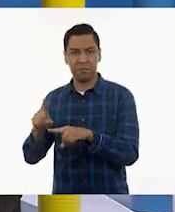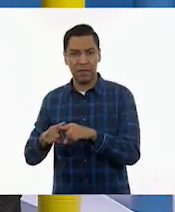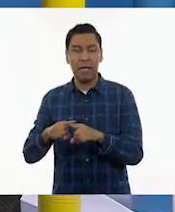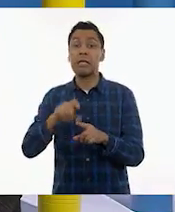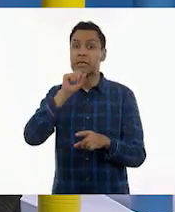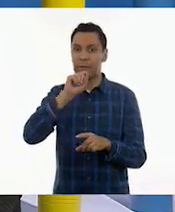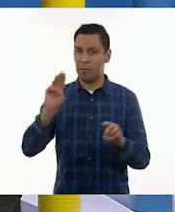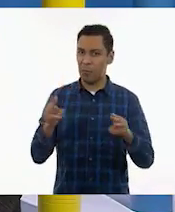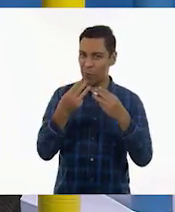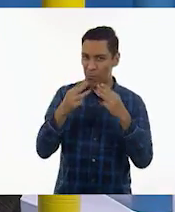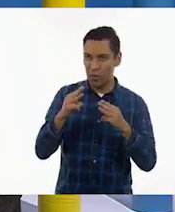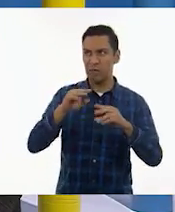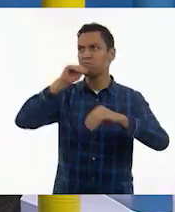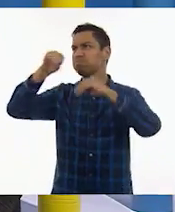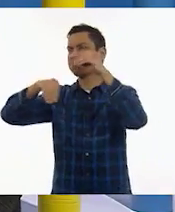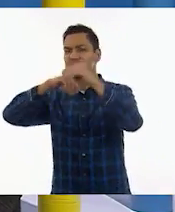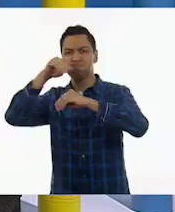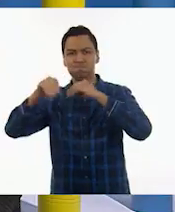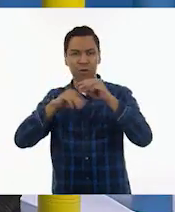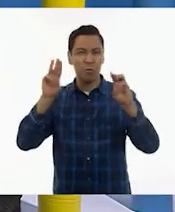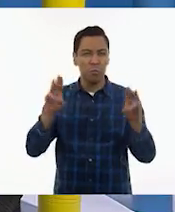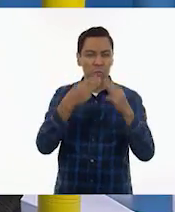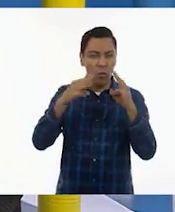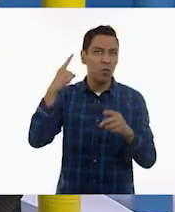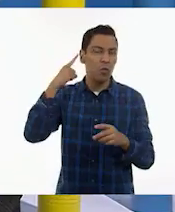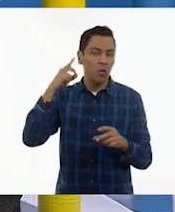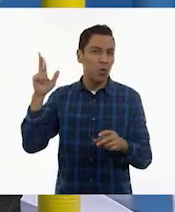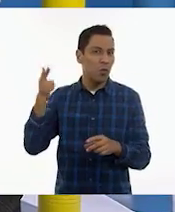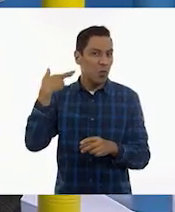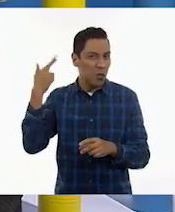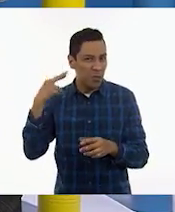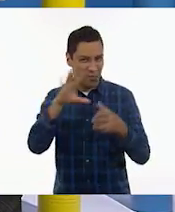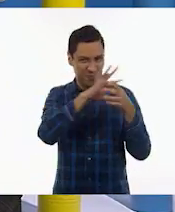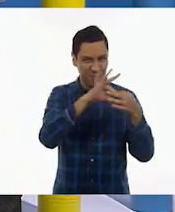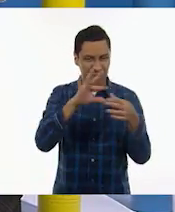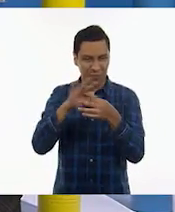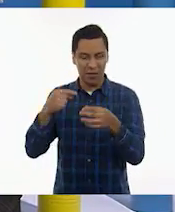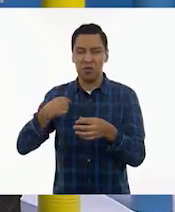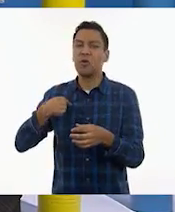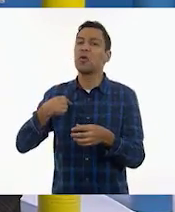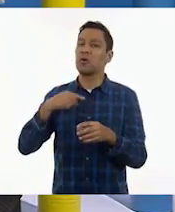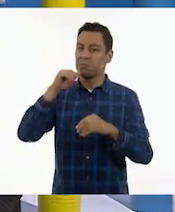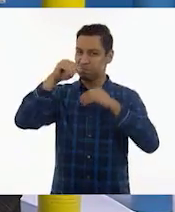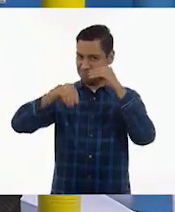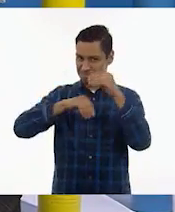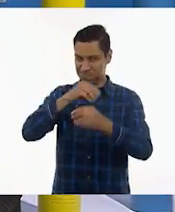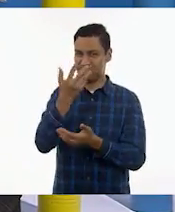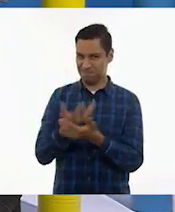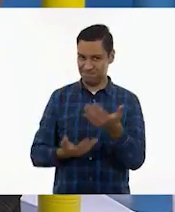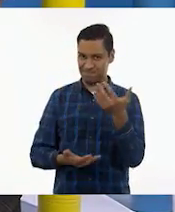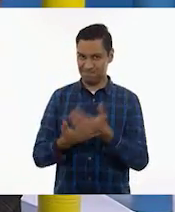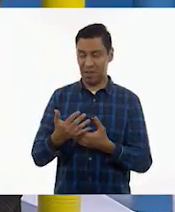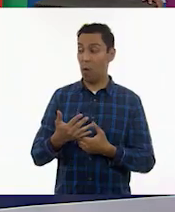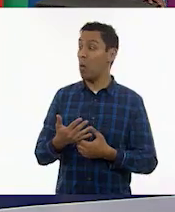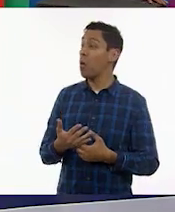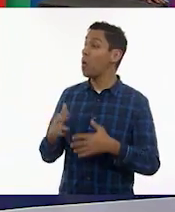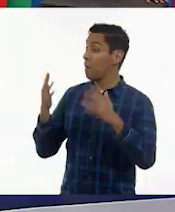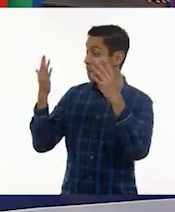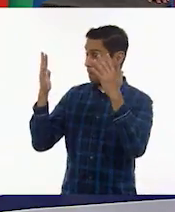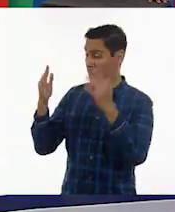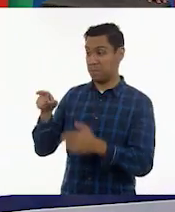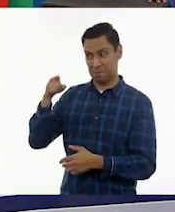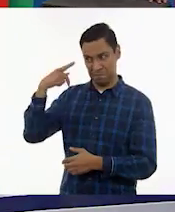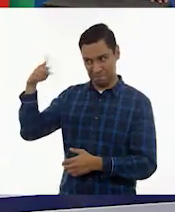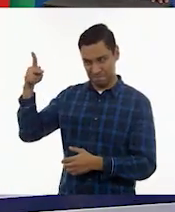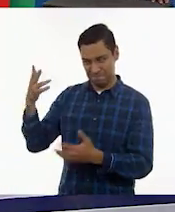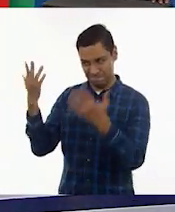música, instalaciones sonoras, y bueno, pues eso es lo que yo hago. Ah, y un aplauso. Un aplauso a la maestra Itzel. Sí,